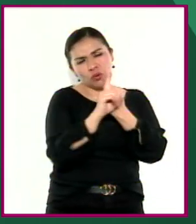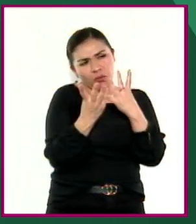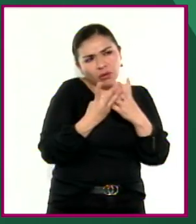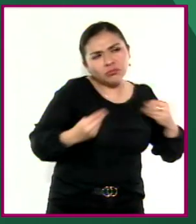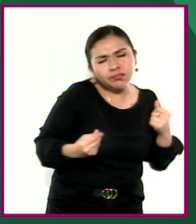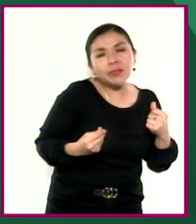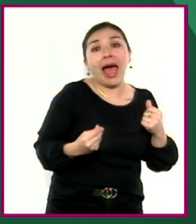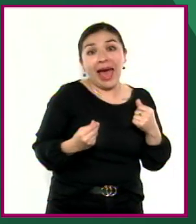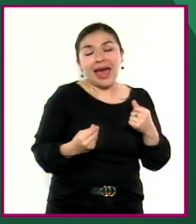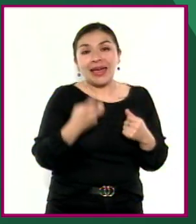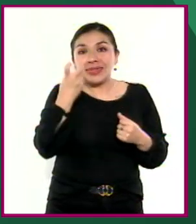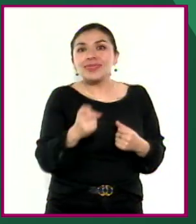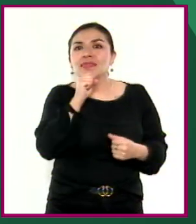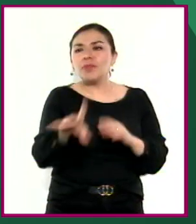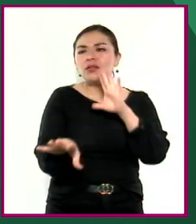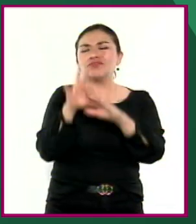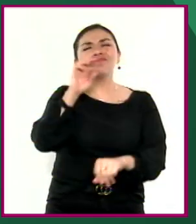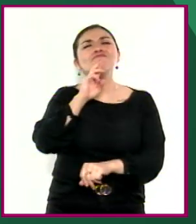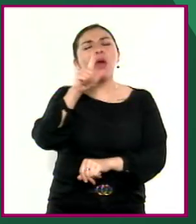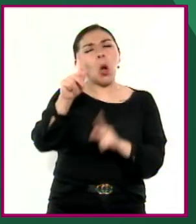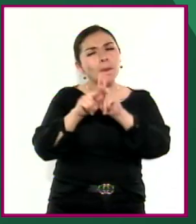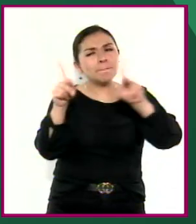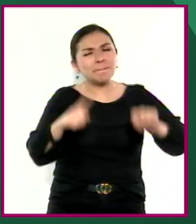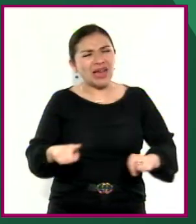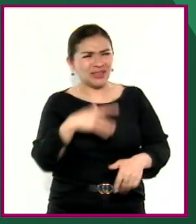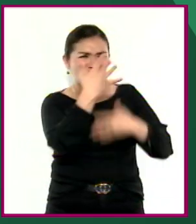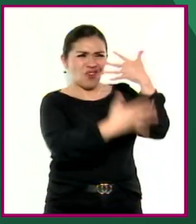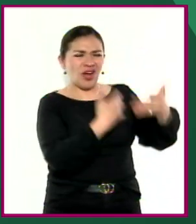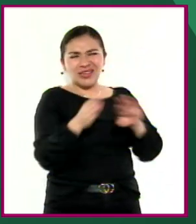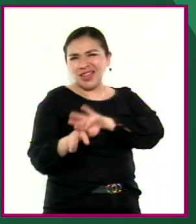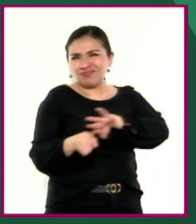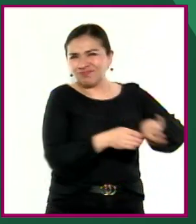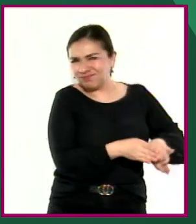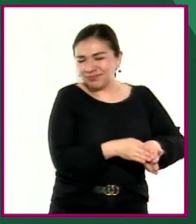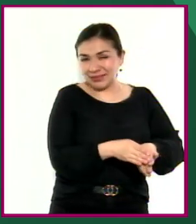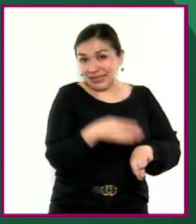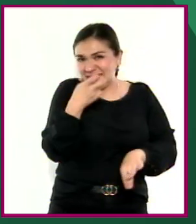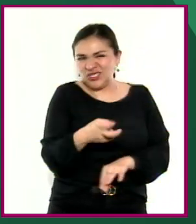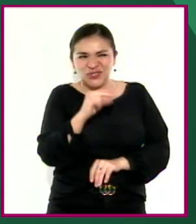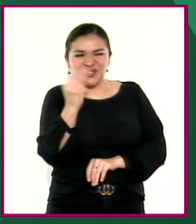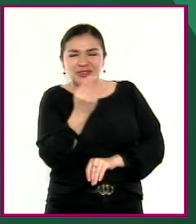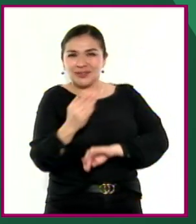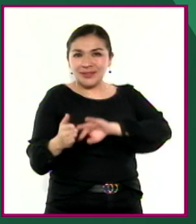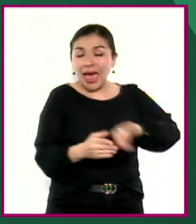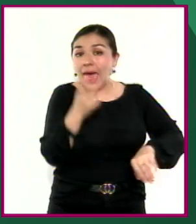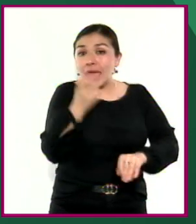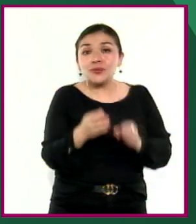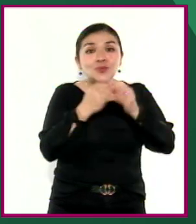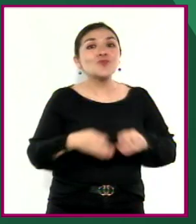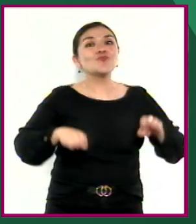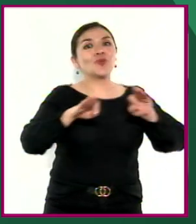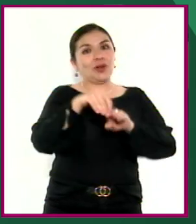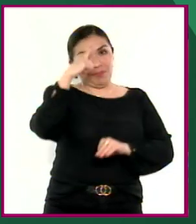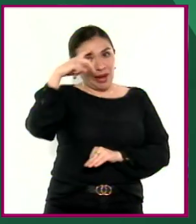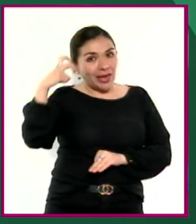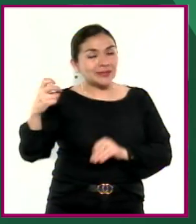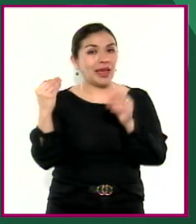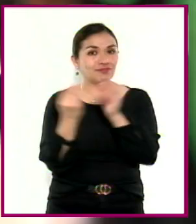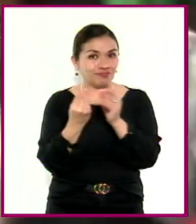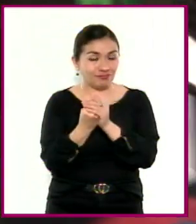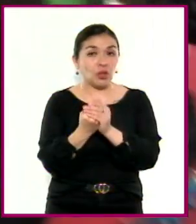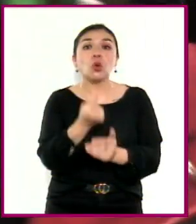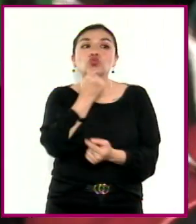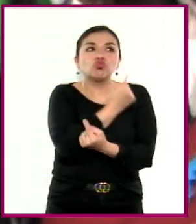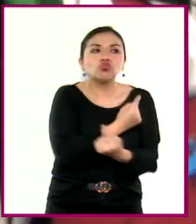resolver conflictos, la elección de la paz y el rechazo a la violencia en todas sus formas, son aspectos esenciales para el campo.